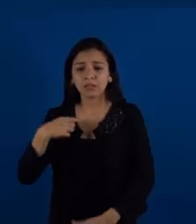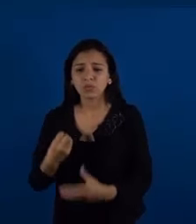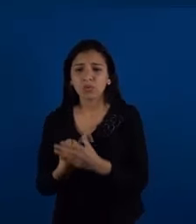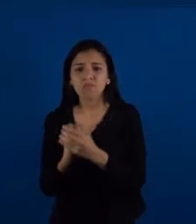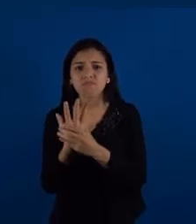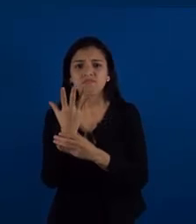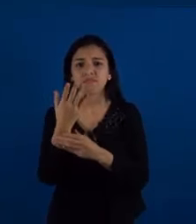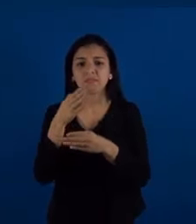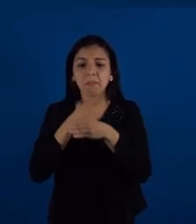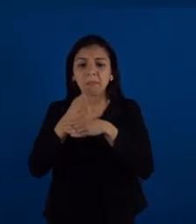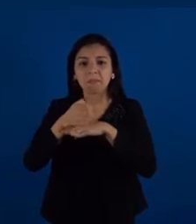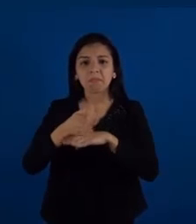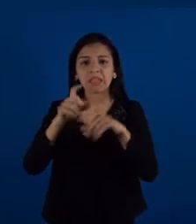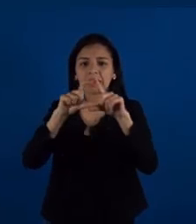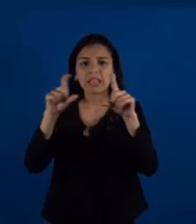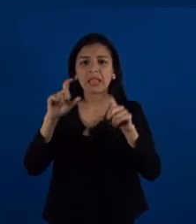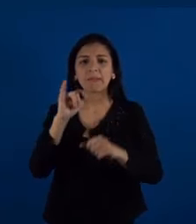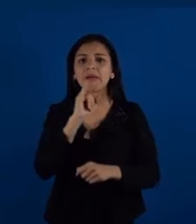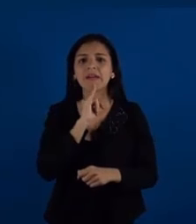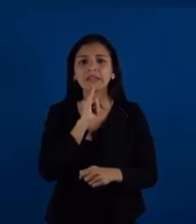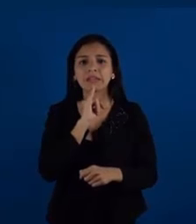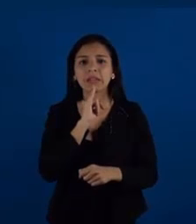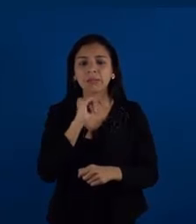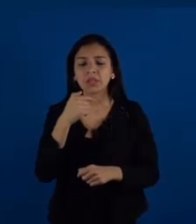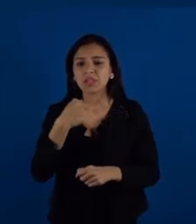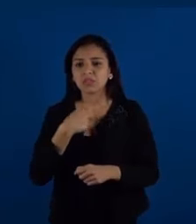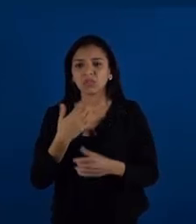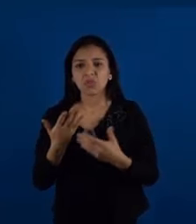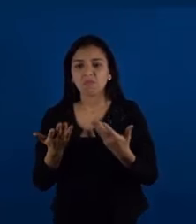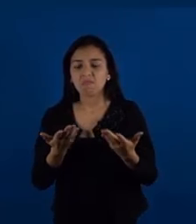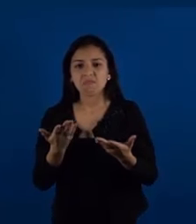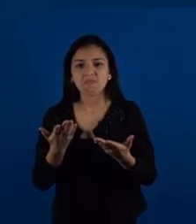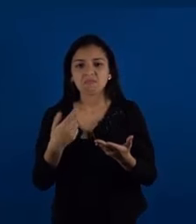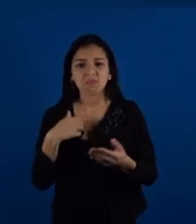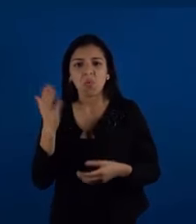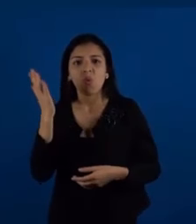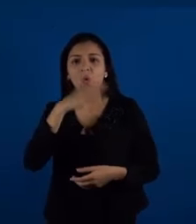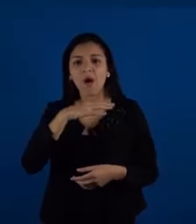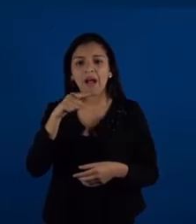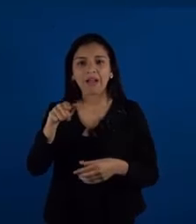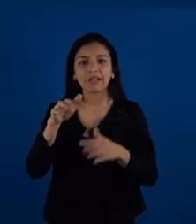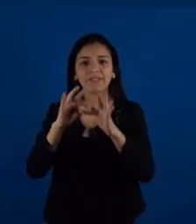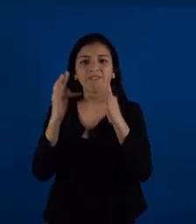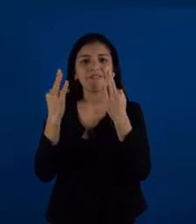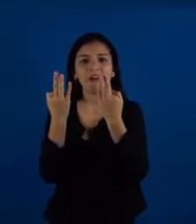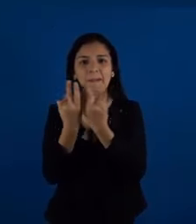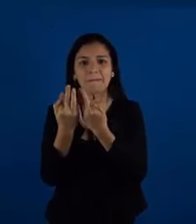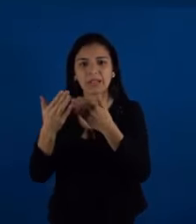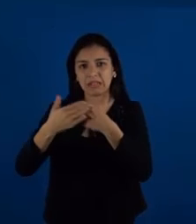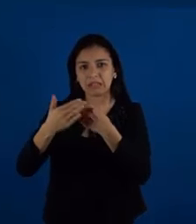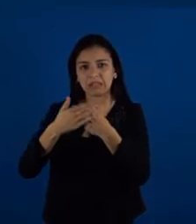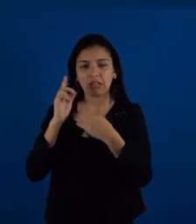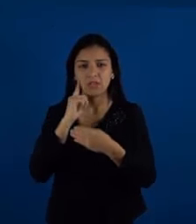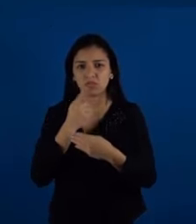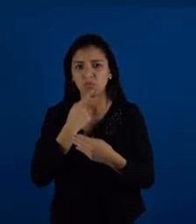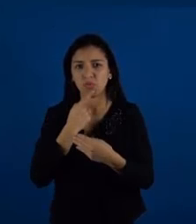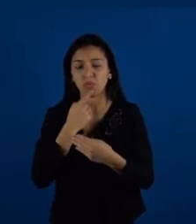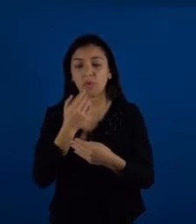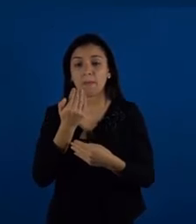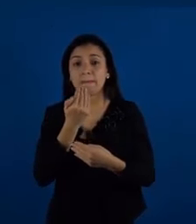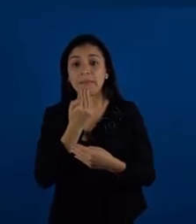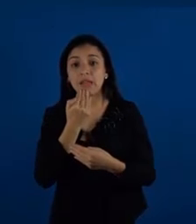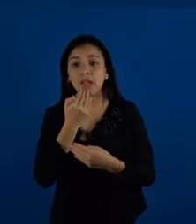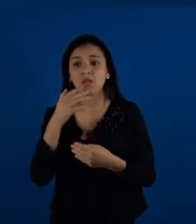Al inicio, cuando yo empecé a insertarme en el tema de la interpretación, no tenía así un familiar cercano.